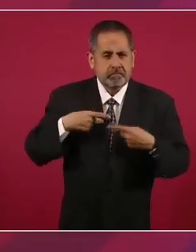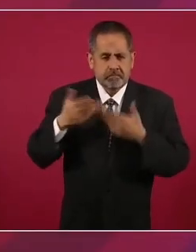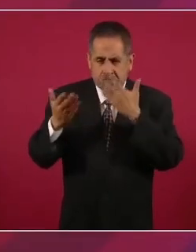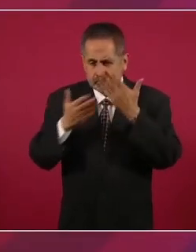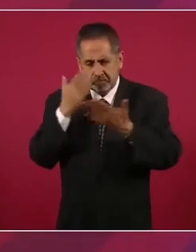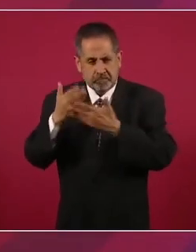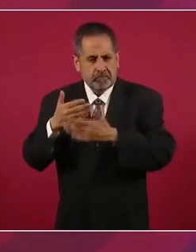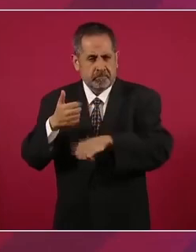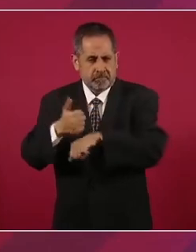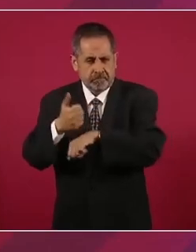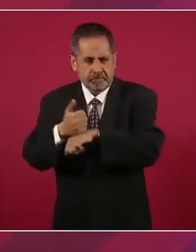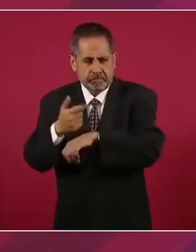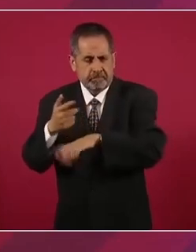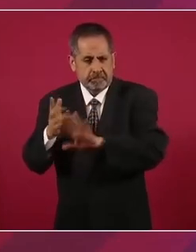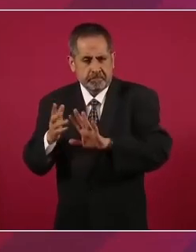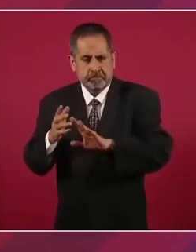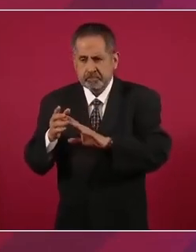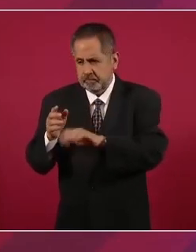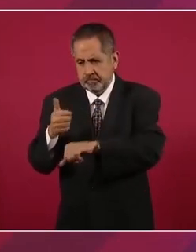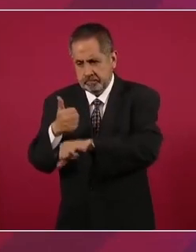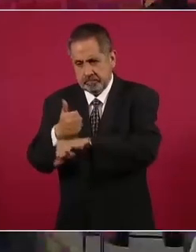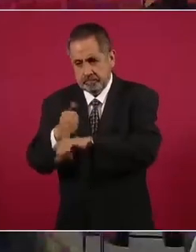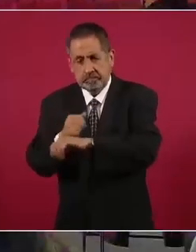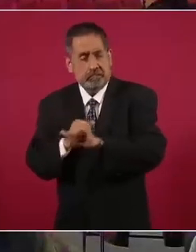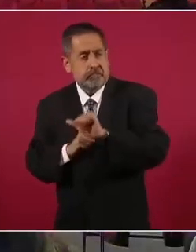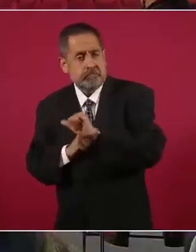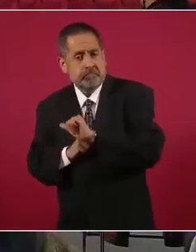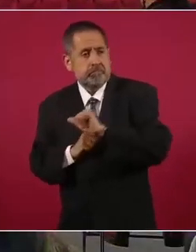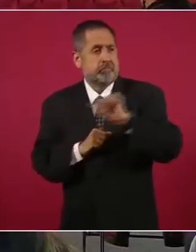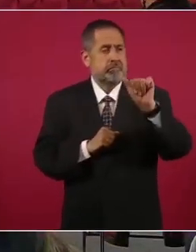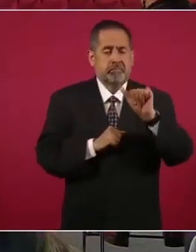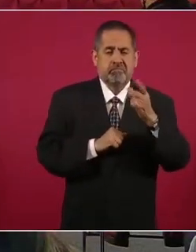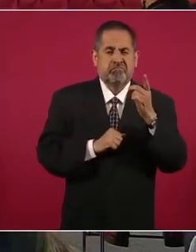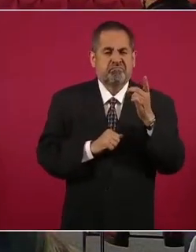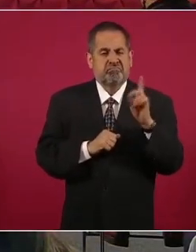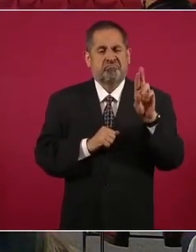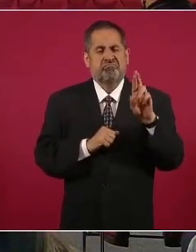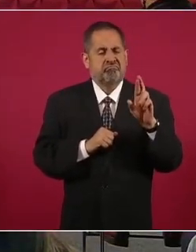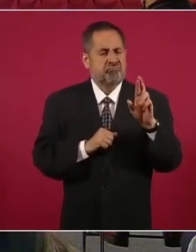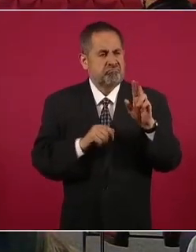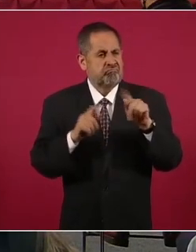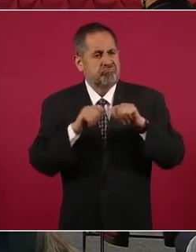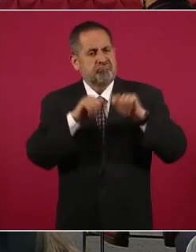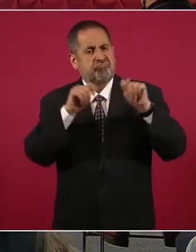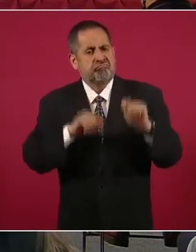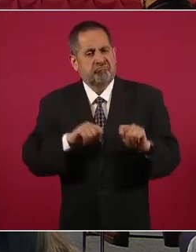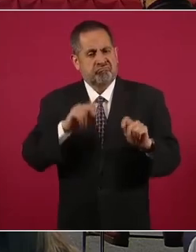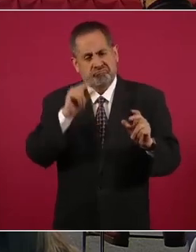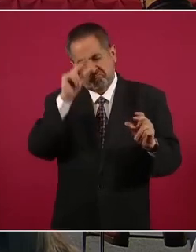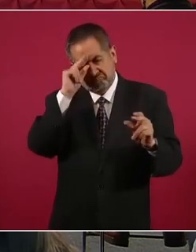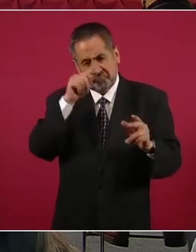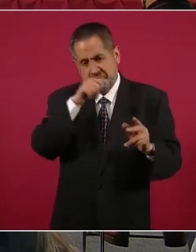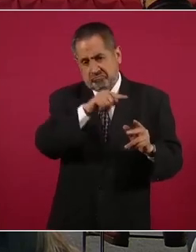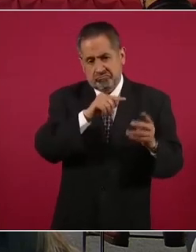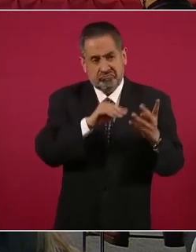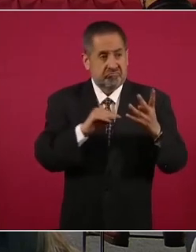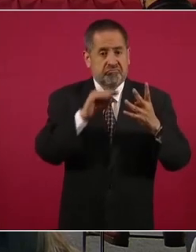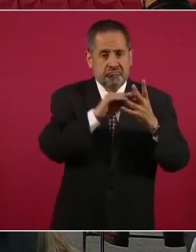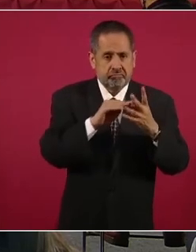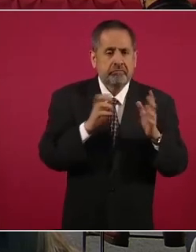y el doctor de nivel posgrado.